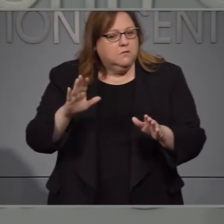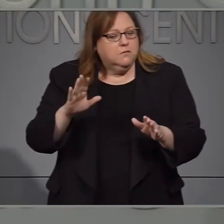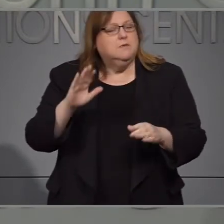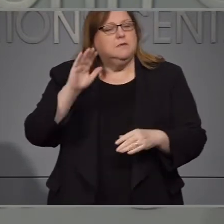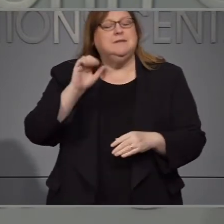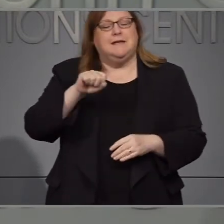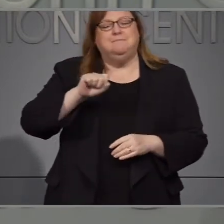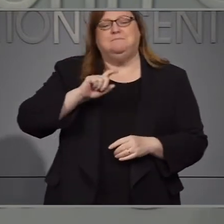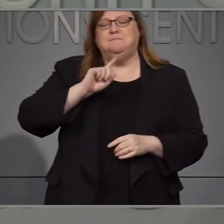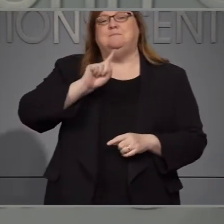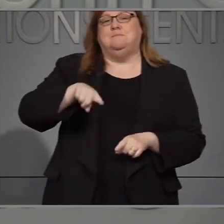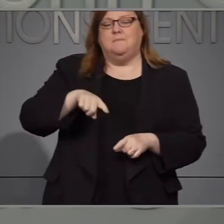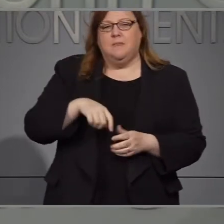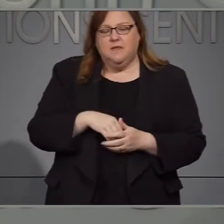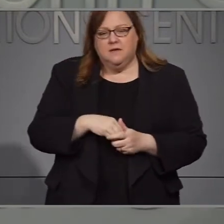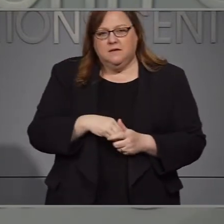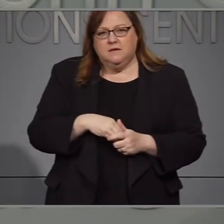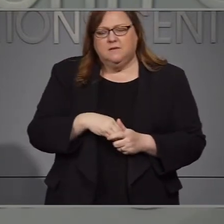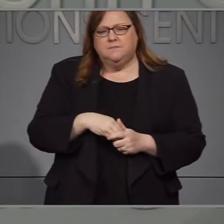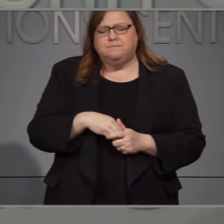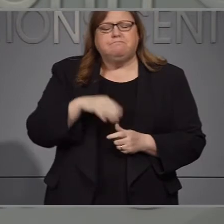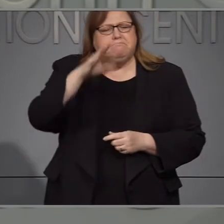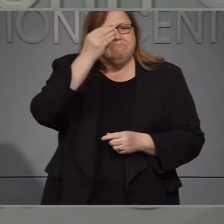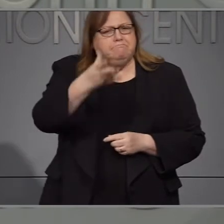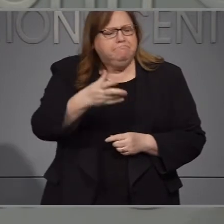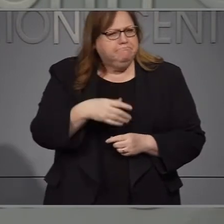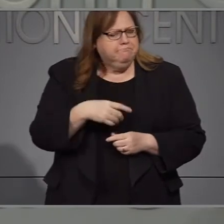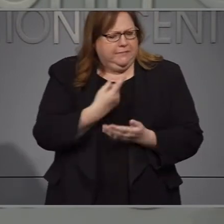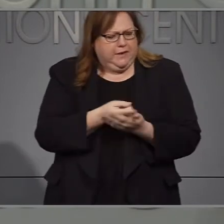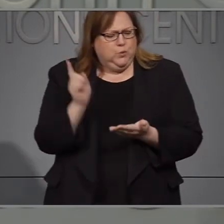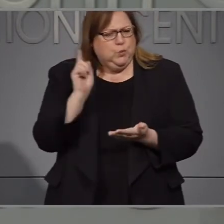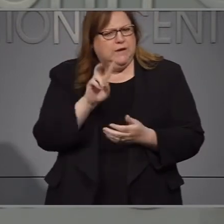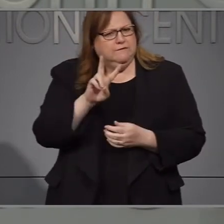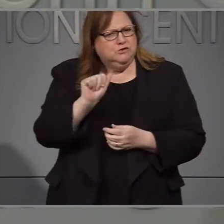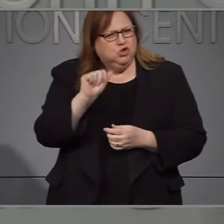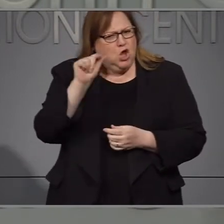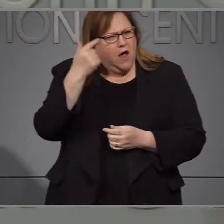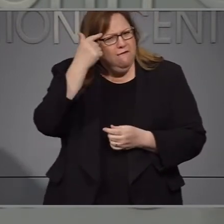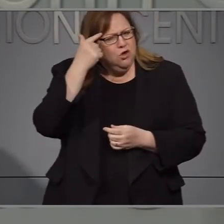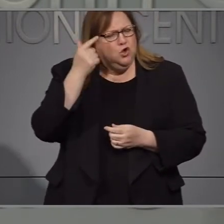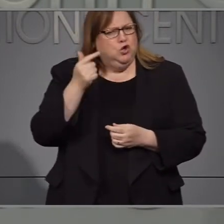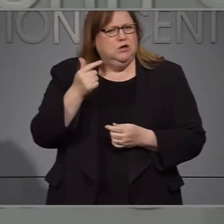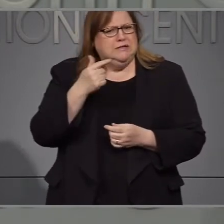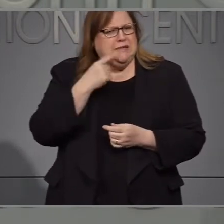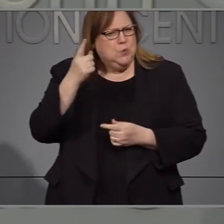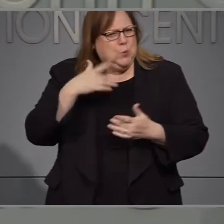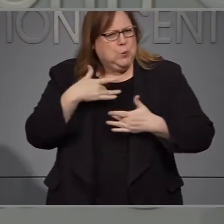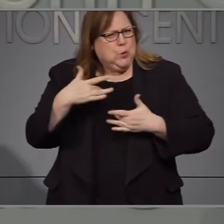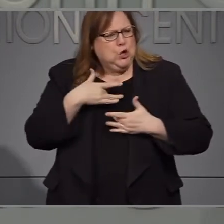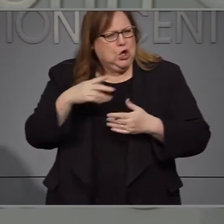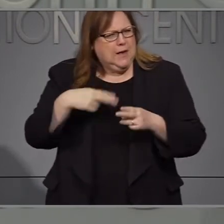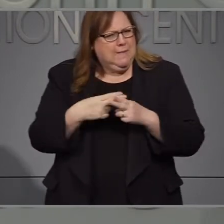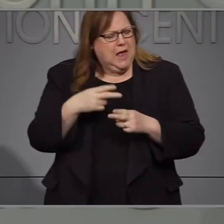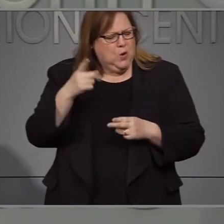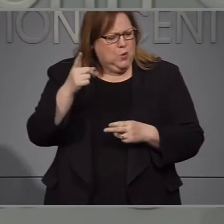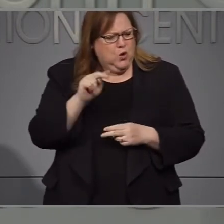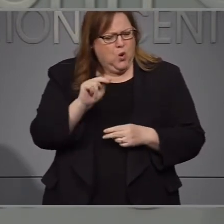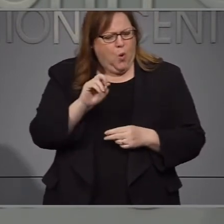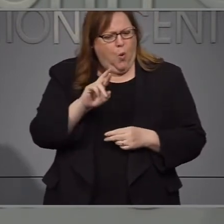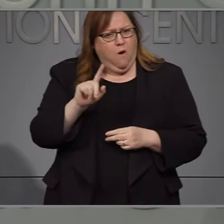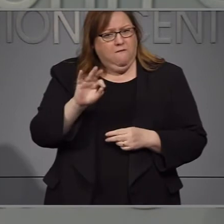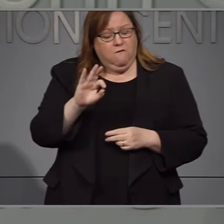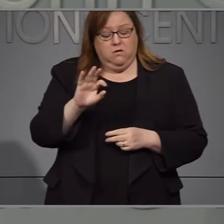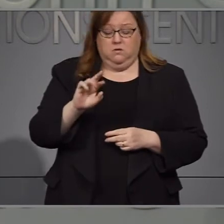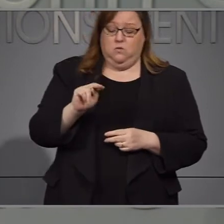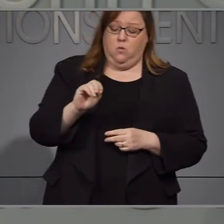El gobernador de Virginia dijo que les preocupa el alza de casa en la área de nuevo en Norfolk